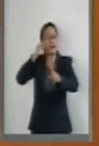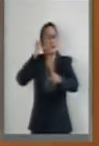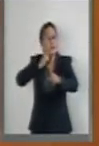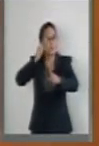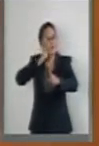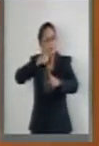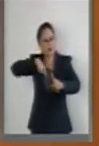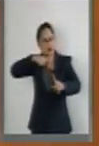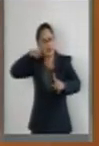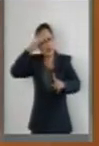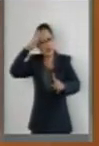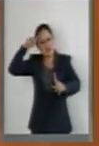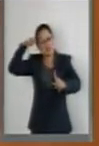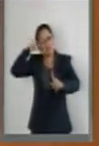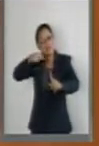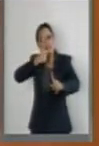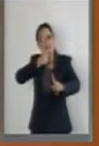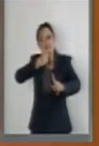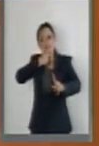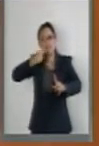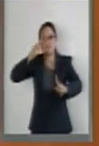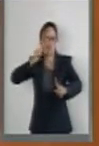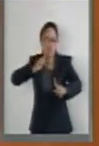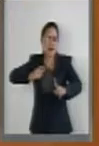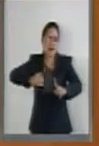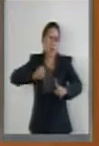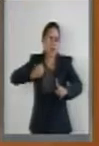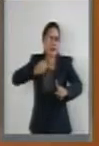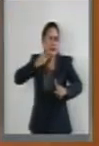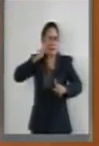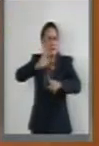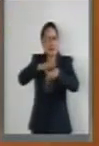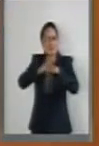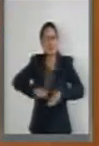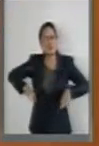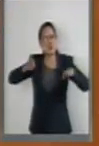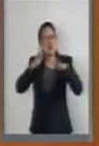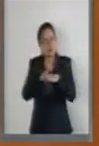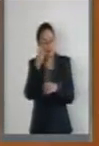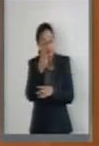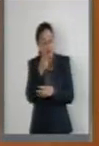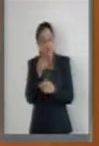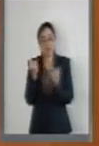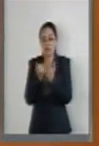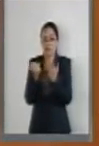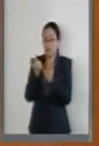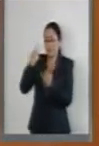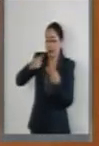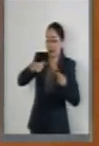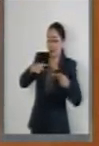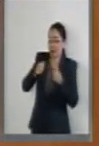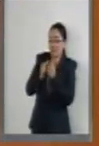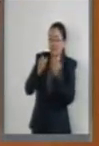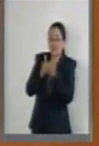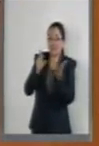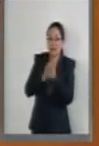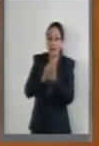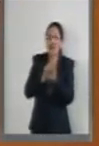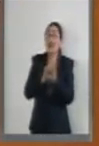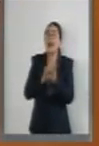modificación a cualquier norma jurídica que tenga que ver con las niñas y los niños que no la